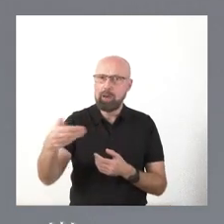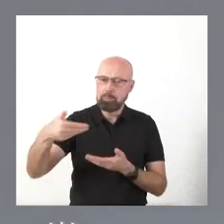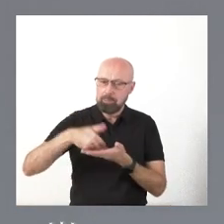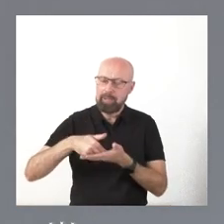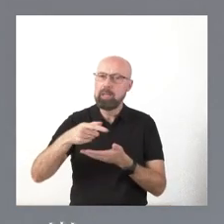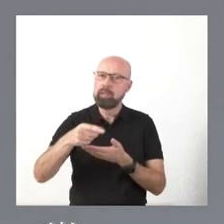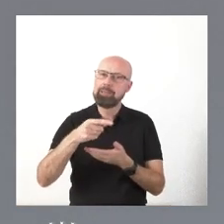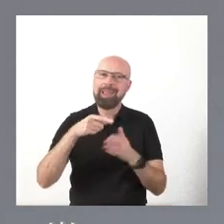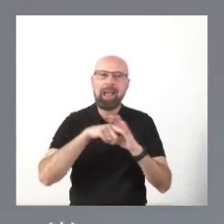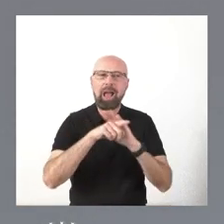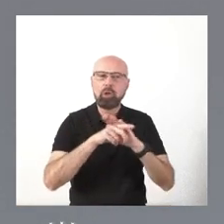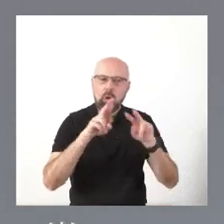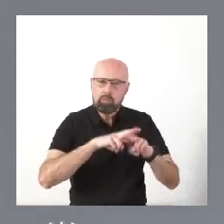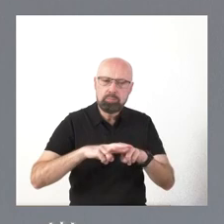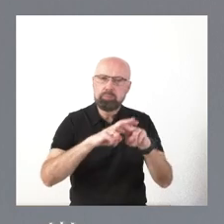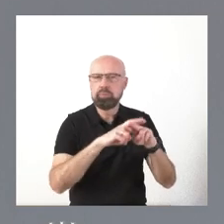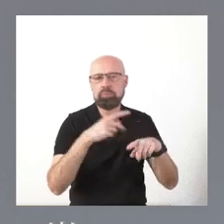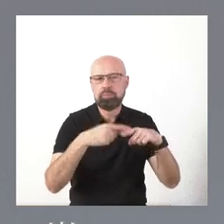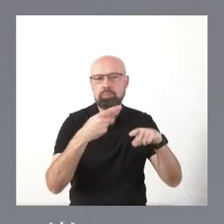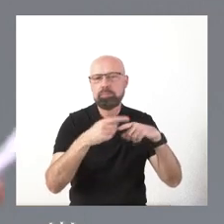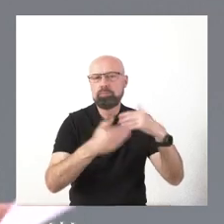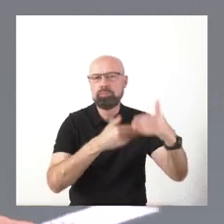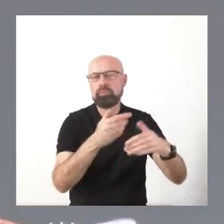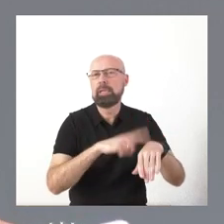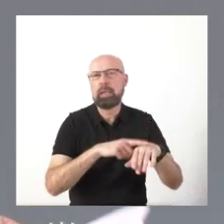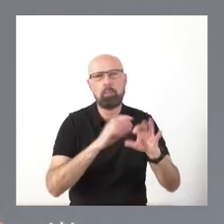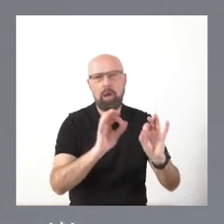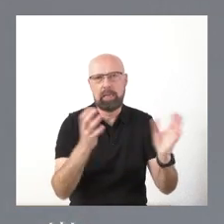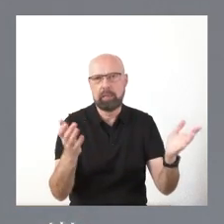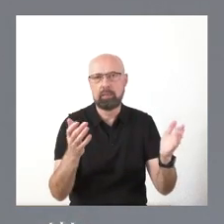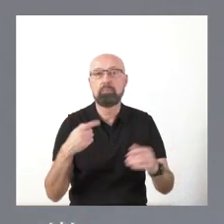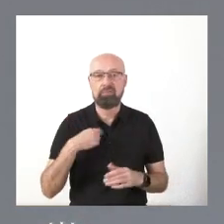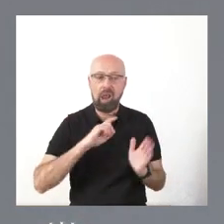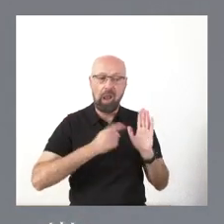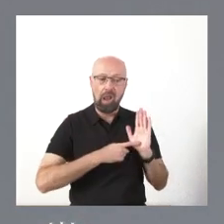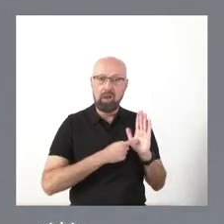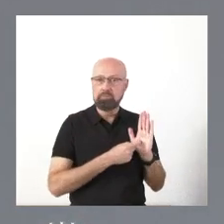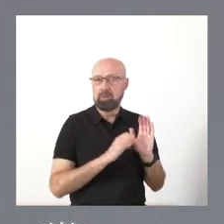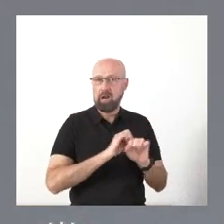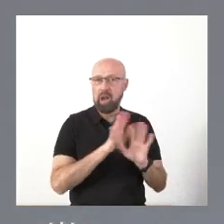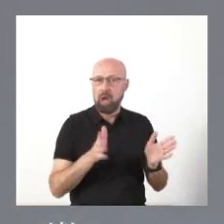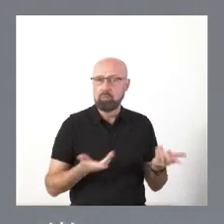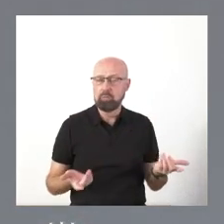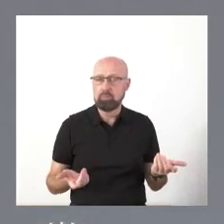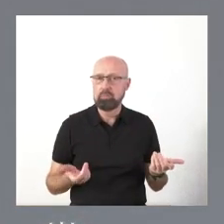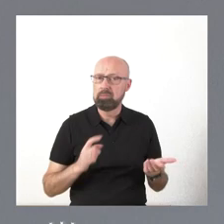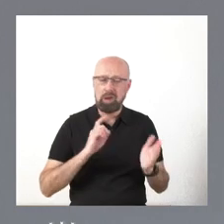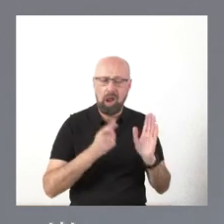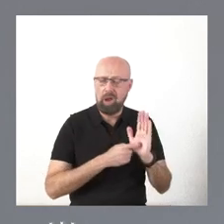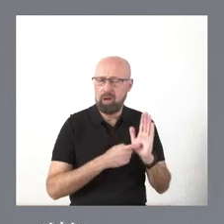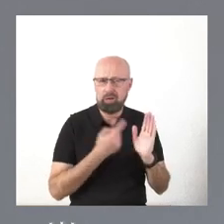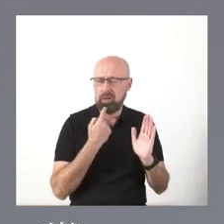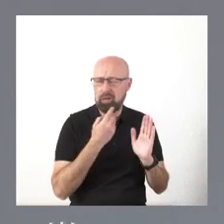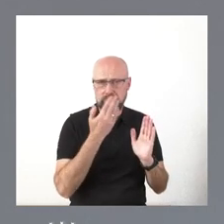trámites. De hecho, aquí la ley también es muy clara. La ley es transparente y